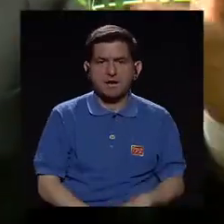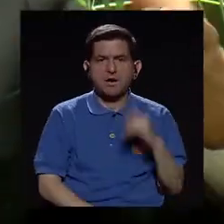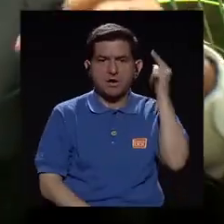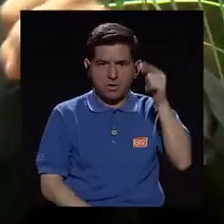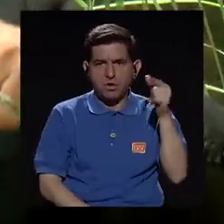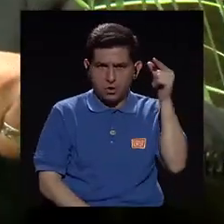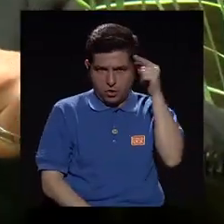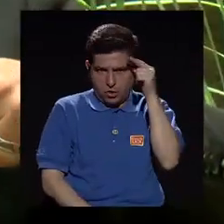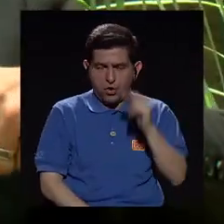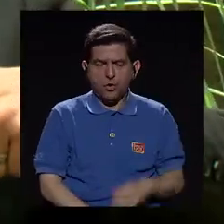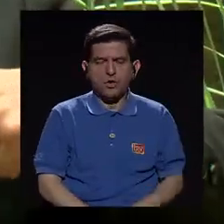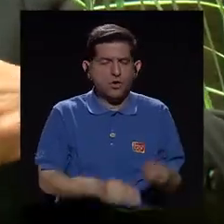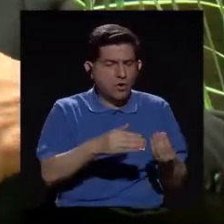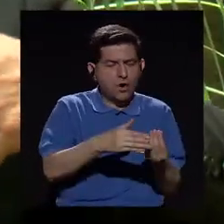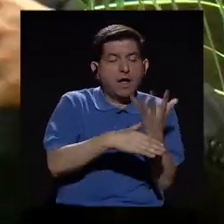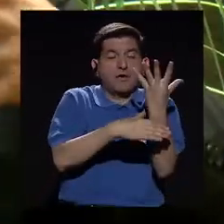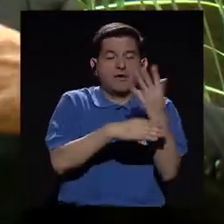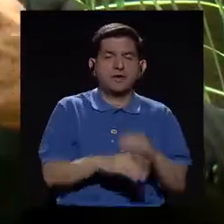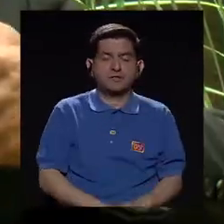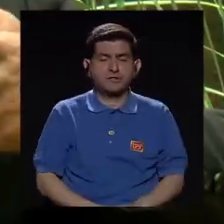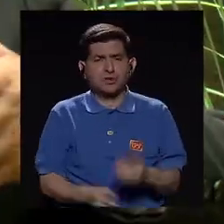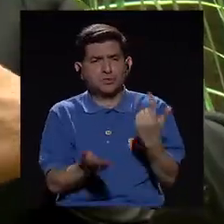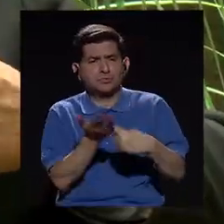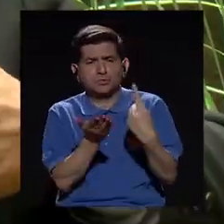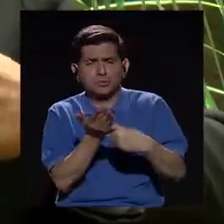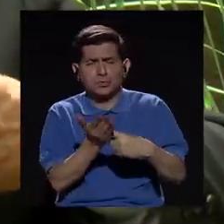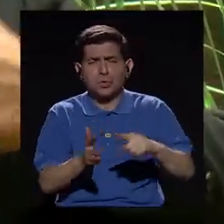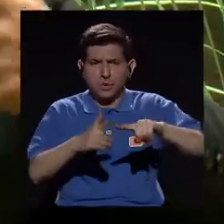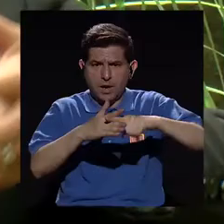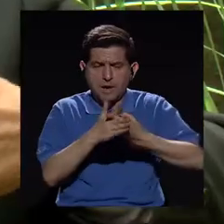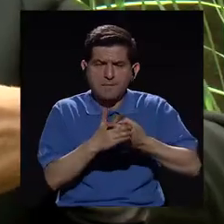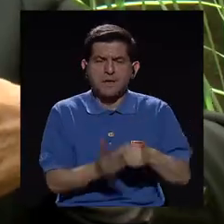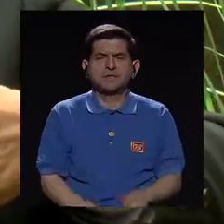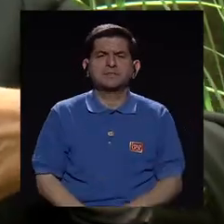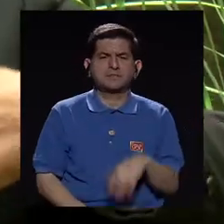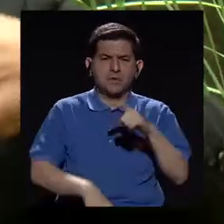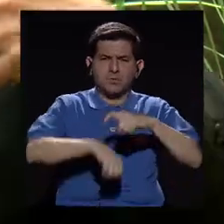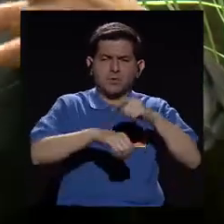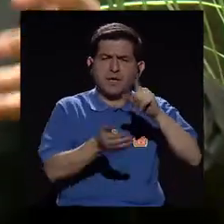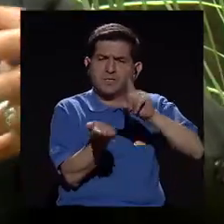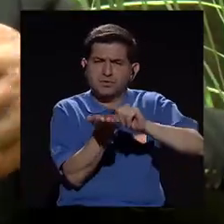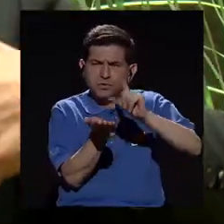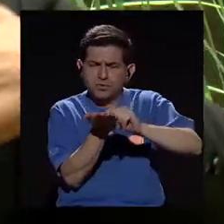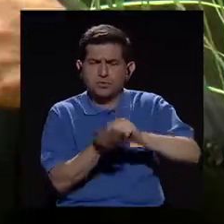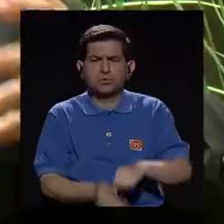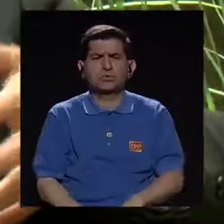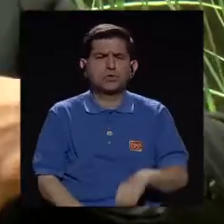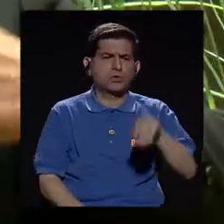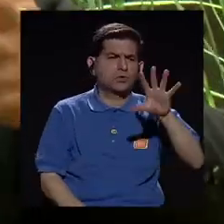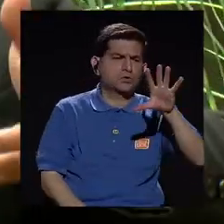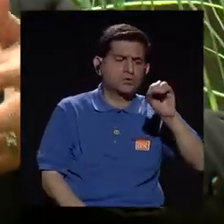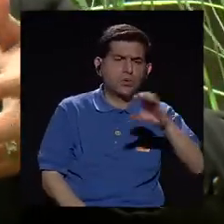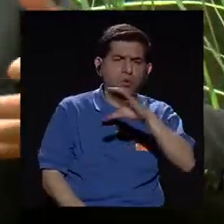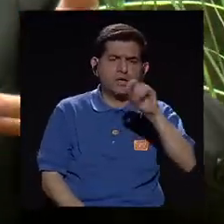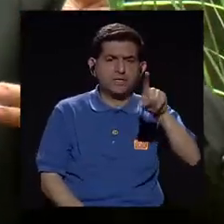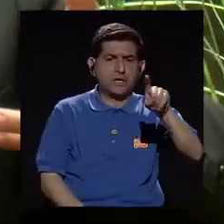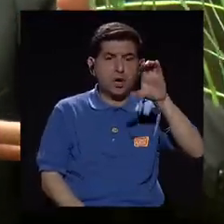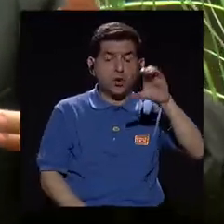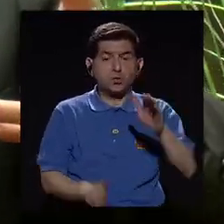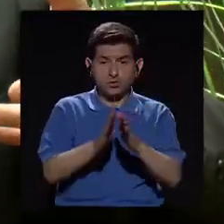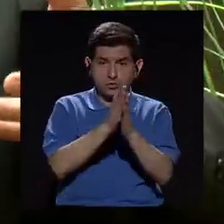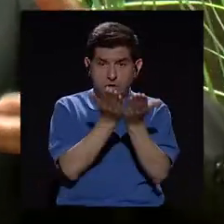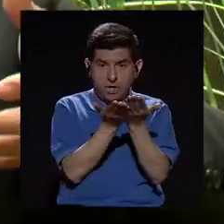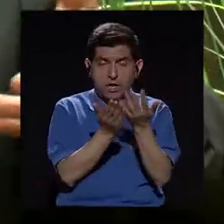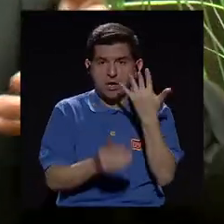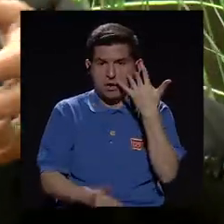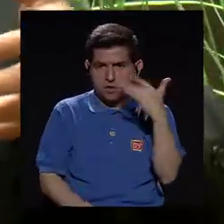hubo, lógicamente, en el Renacimiento, toda una controversia cuando se empezaron a publicar ediciones de 50, 100 libros que en aquel